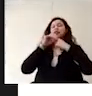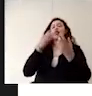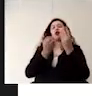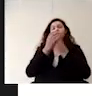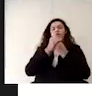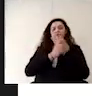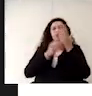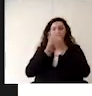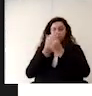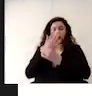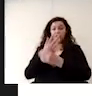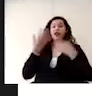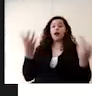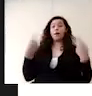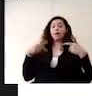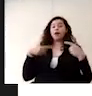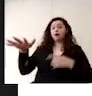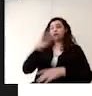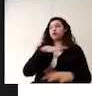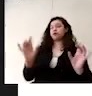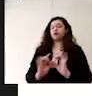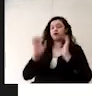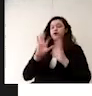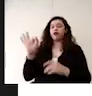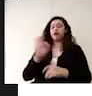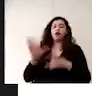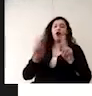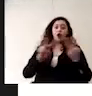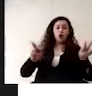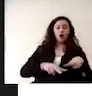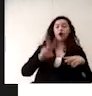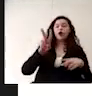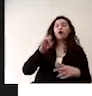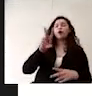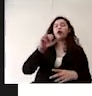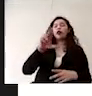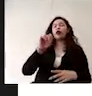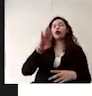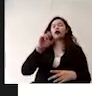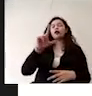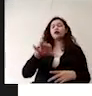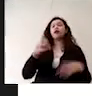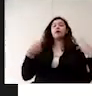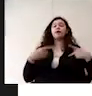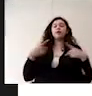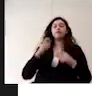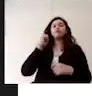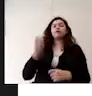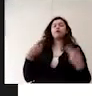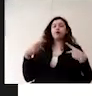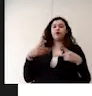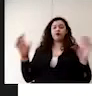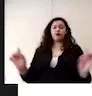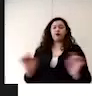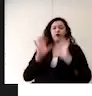Una persona en situación de riesgo o vulnerabilidad es toda aquella persona que presente alguna de